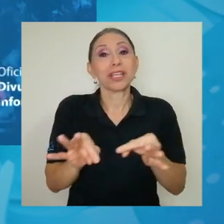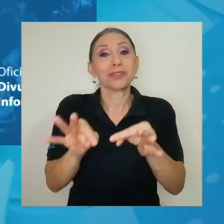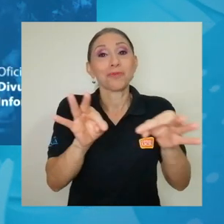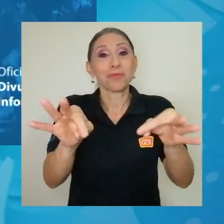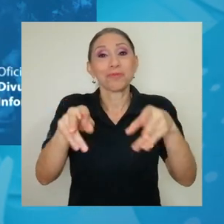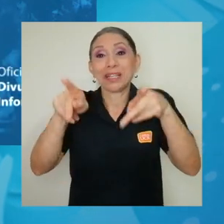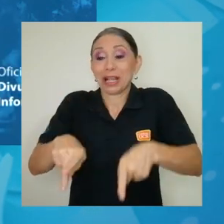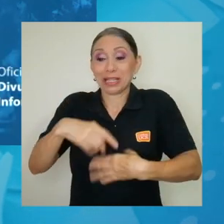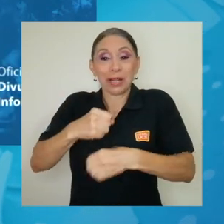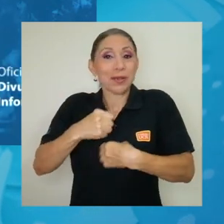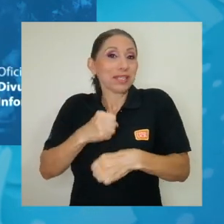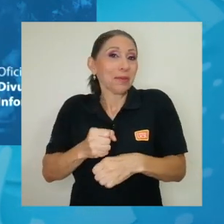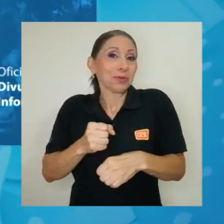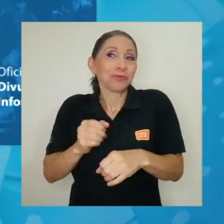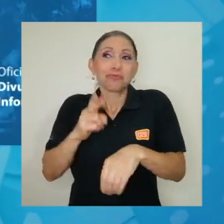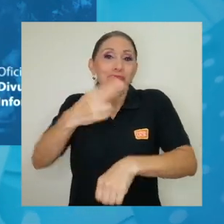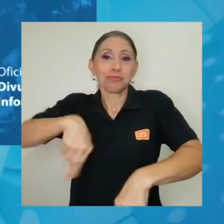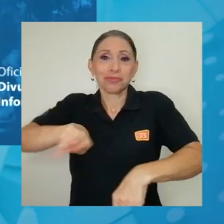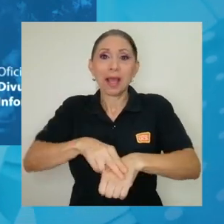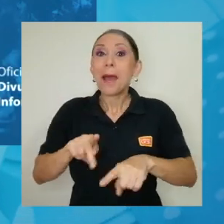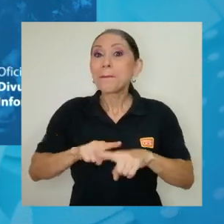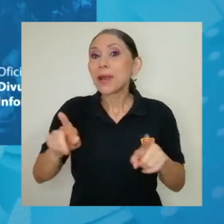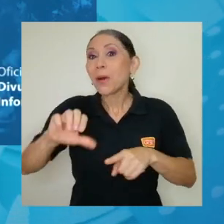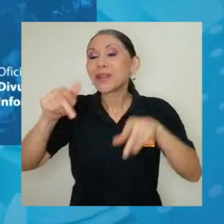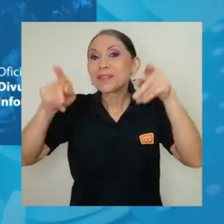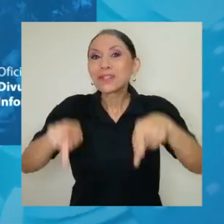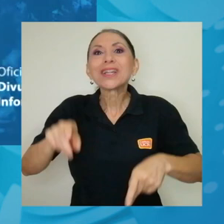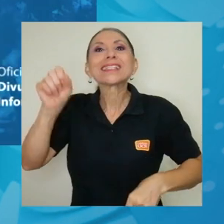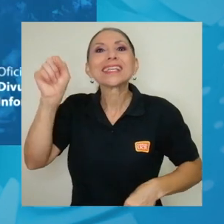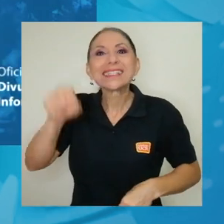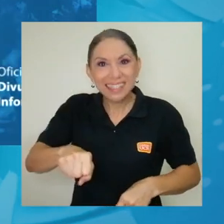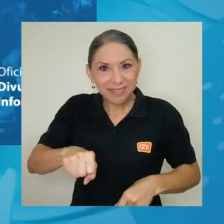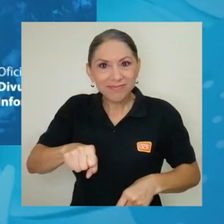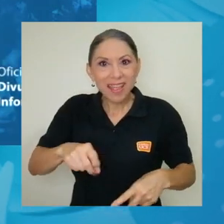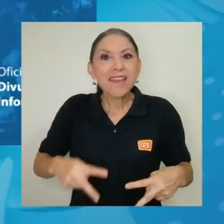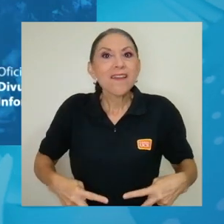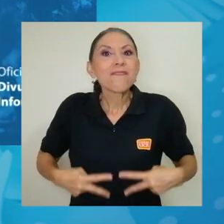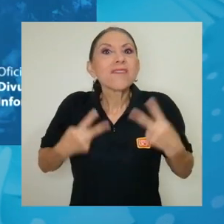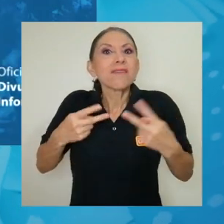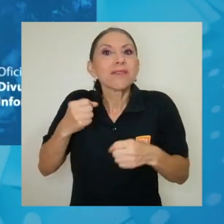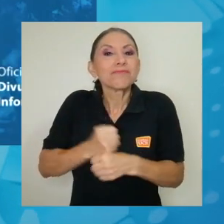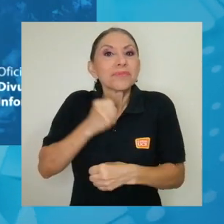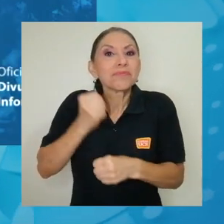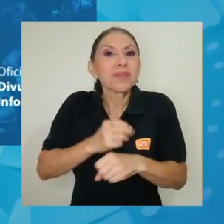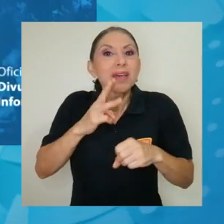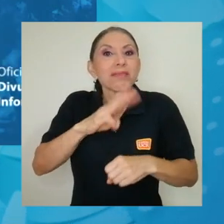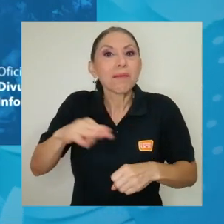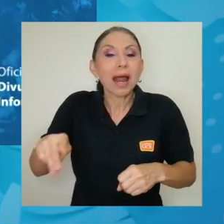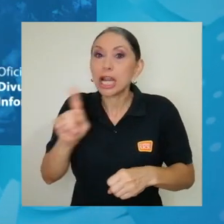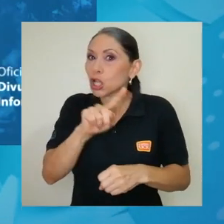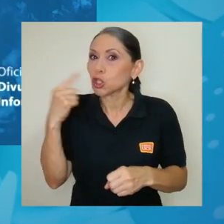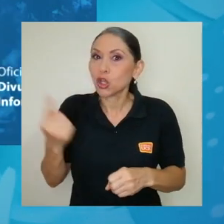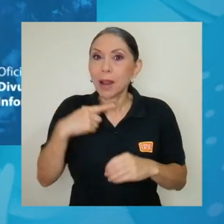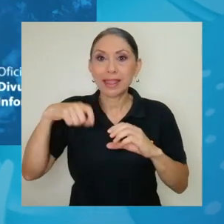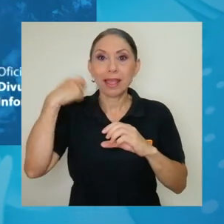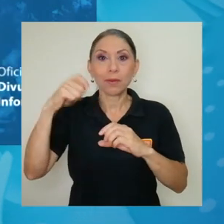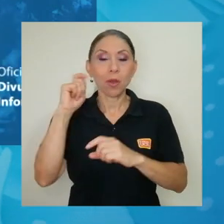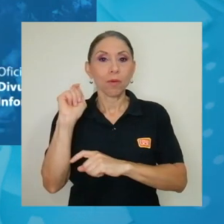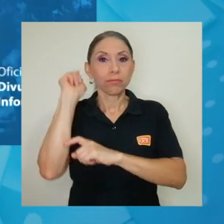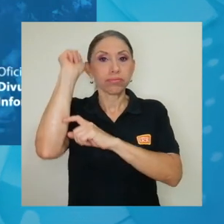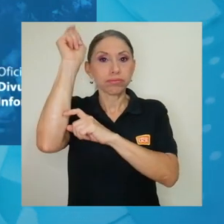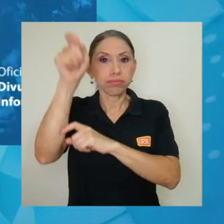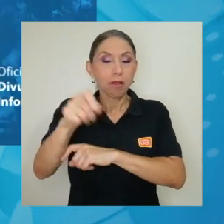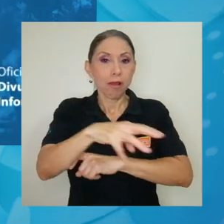común y corriente, ¿verdad? Pero está ese público que sí, que sí vive del mar, no solo los pescadores, sino también los